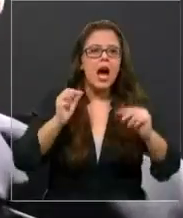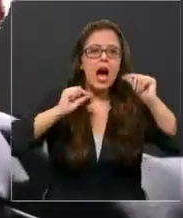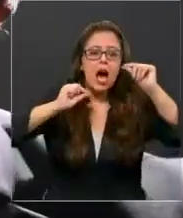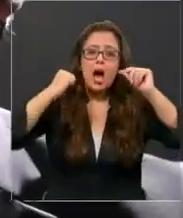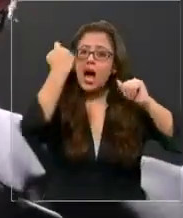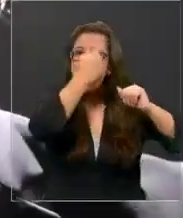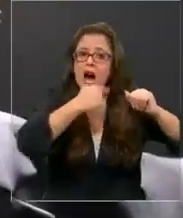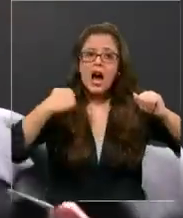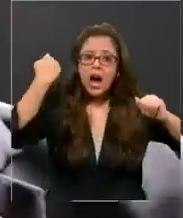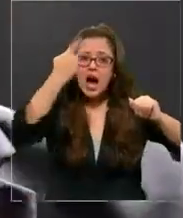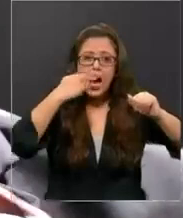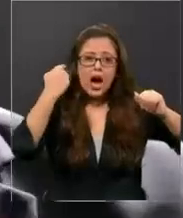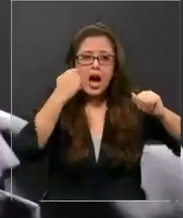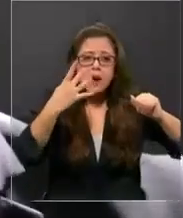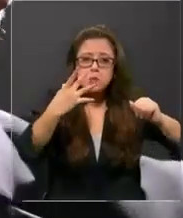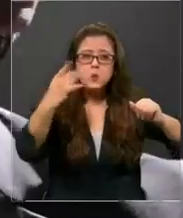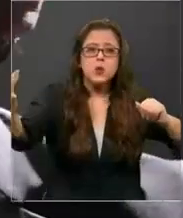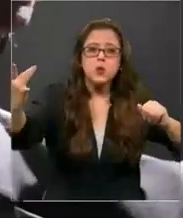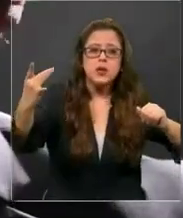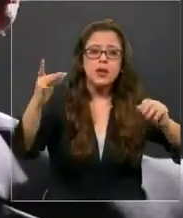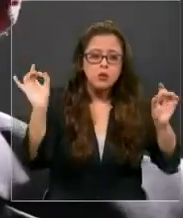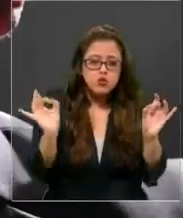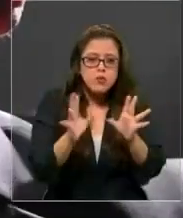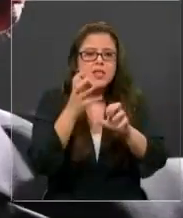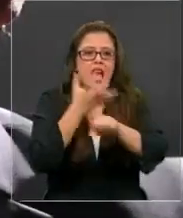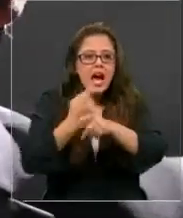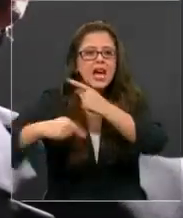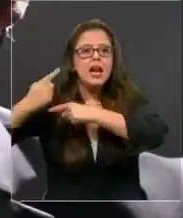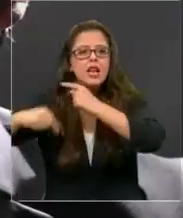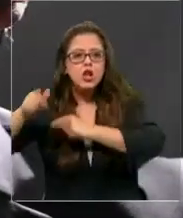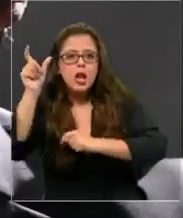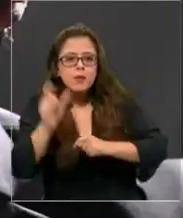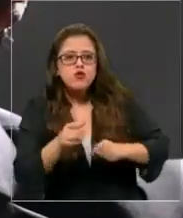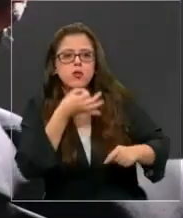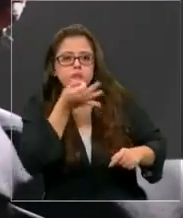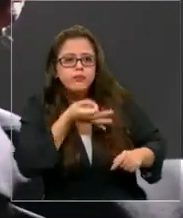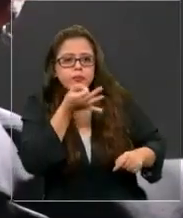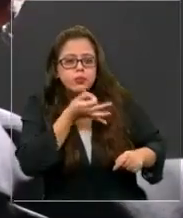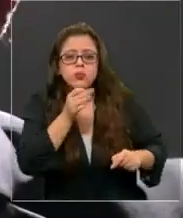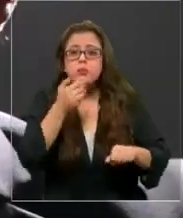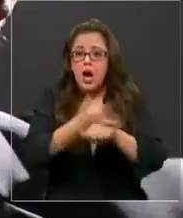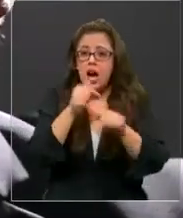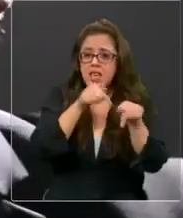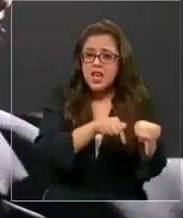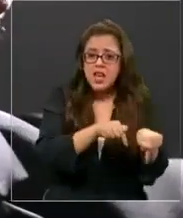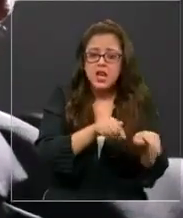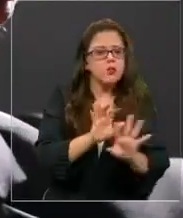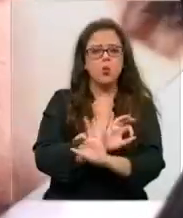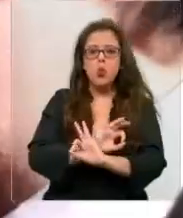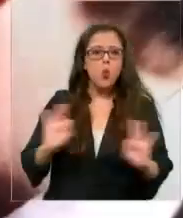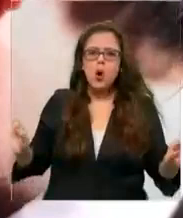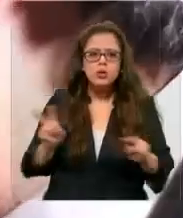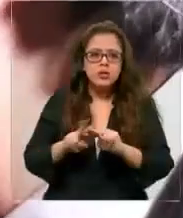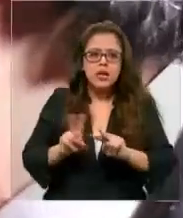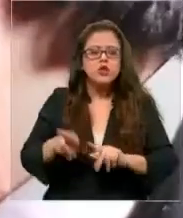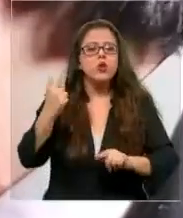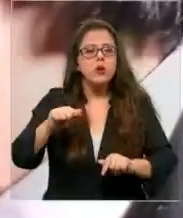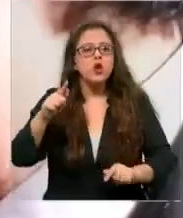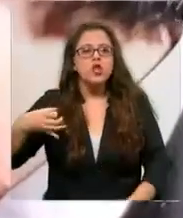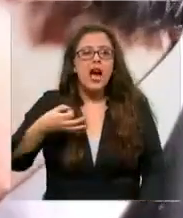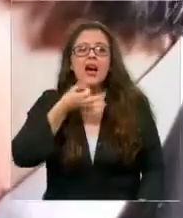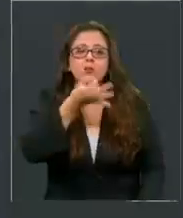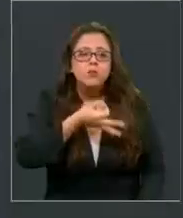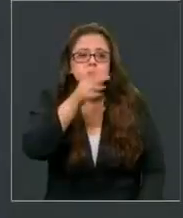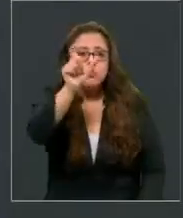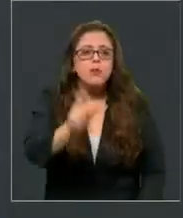faciales que pueden haber dentro de los relatos. ¿Y eso está acá? No, jamás se hizo. Pero en el relato